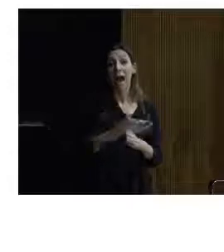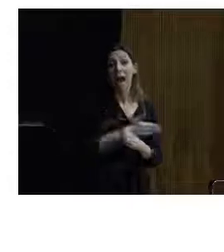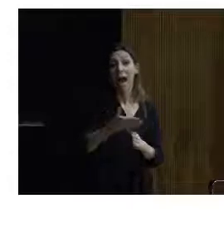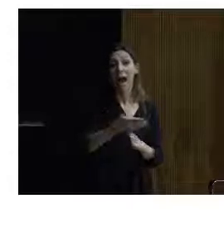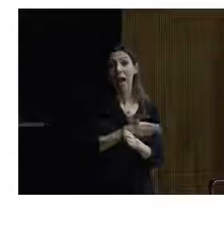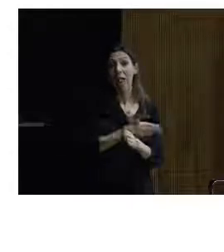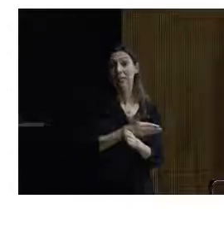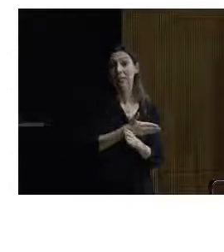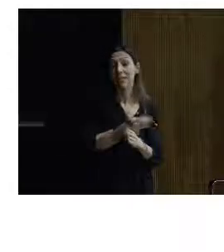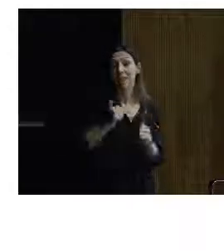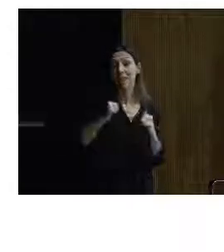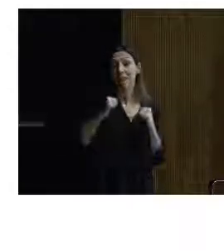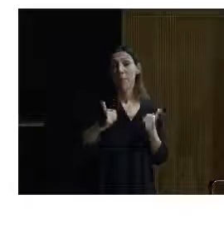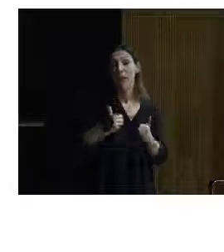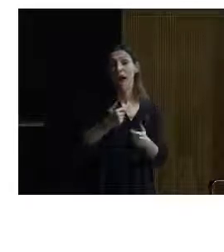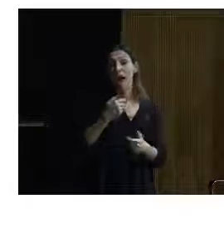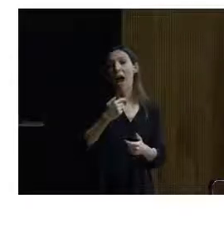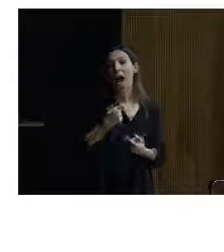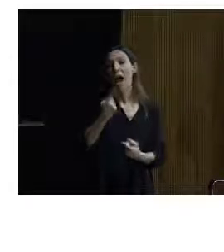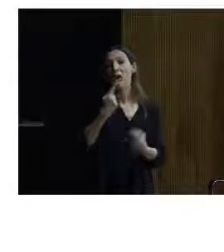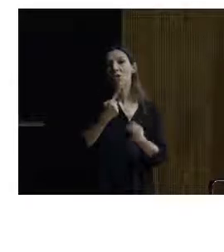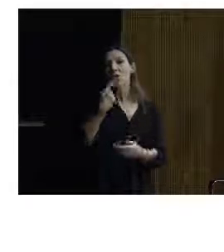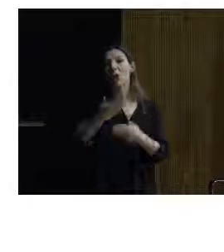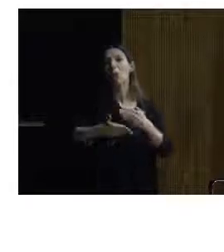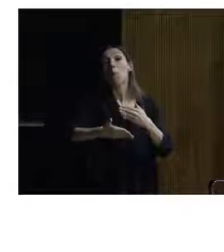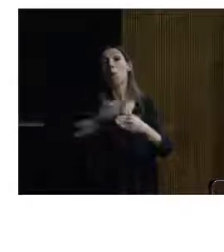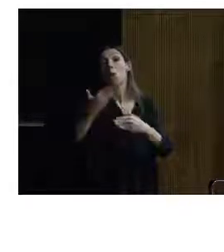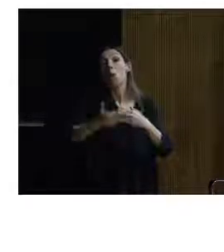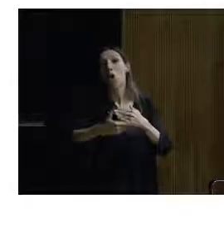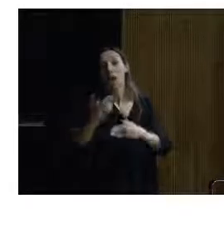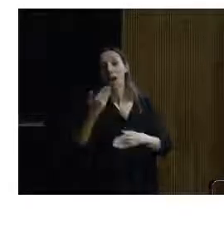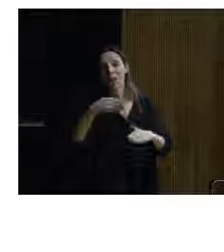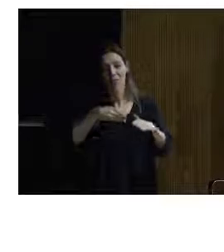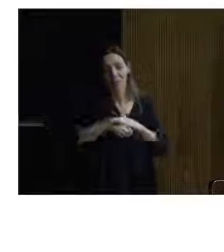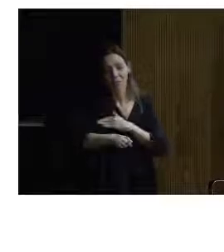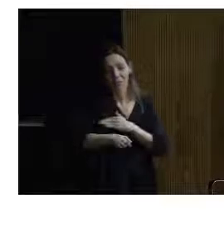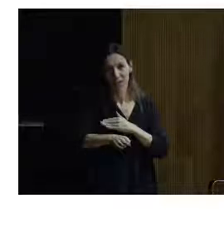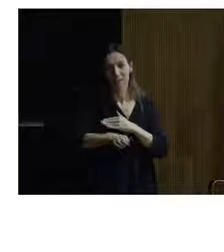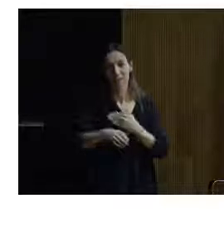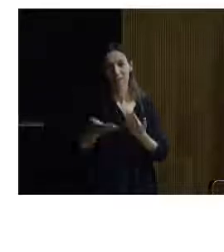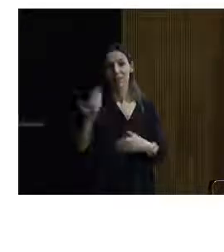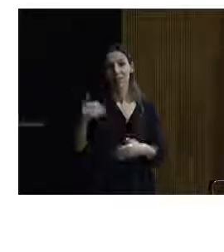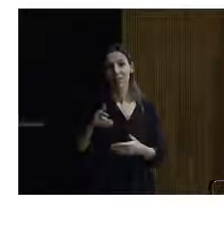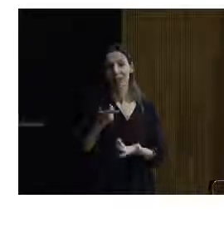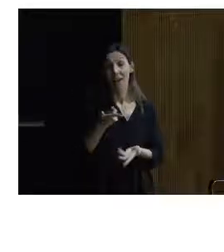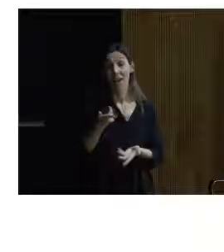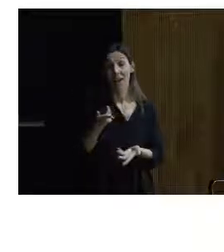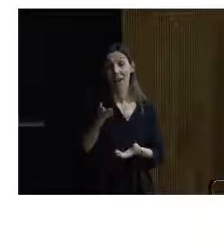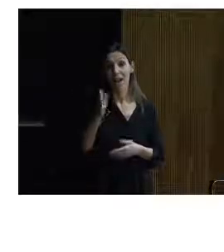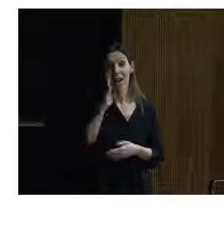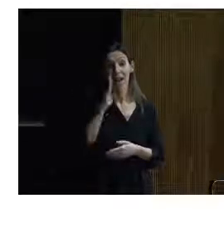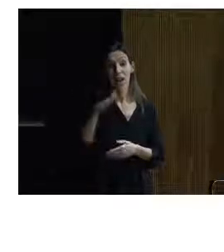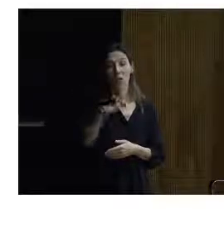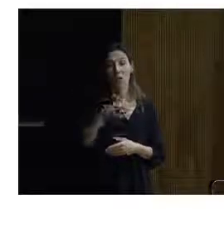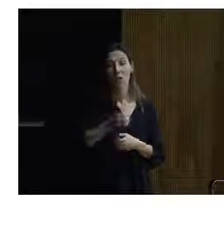lo que algunos califican como moda de la accesibilidad, ya en esta obra que he enseñado, en la Torre de Navas de